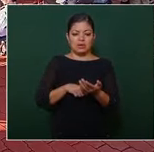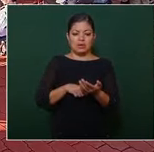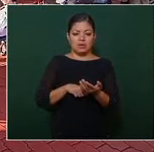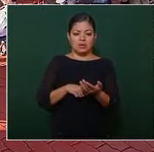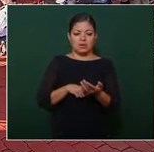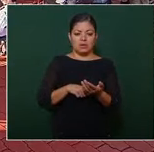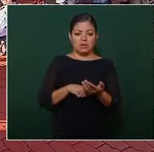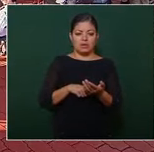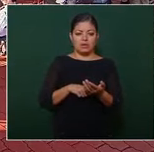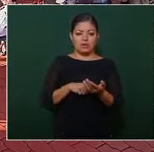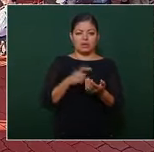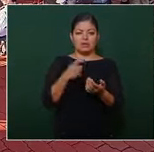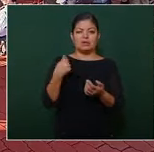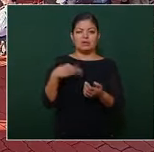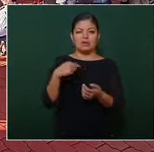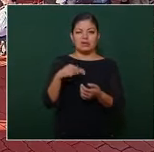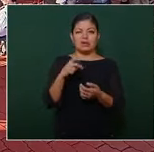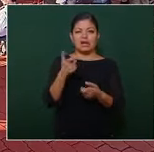en la economía moral